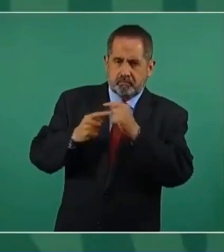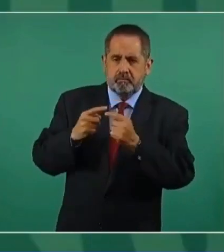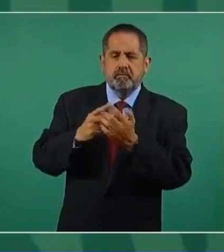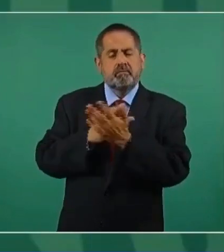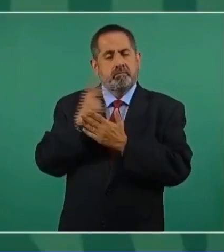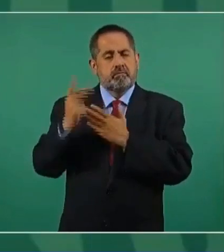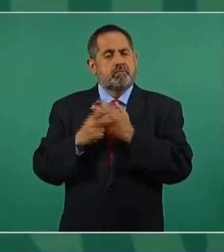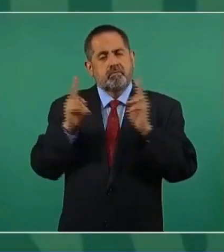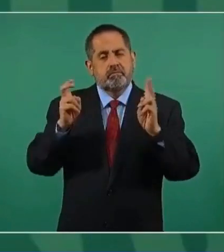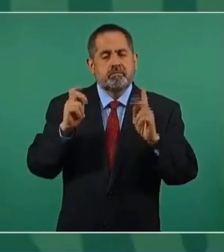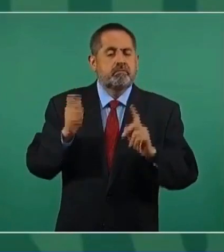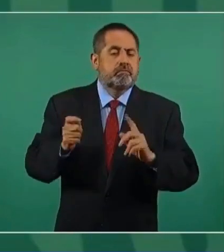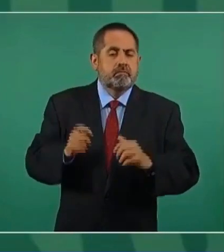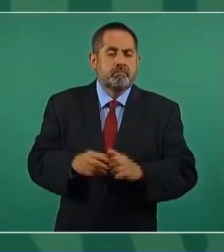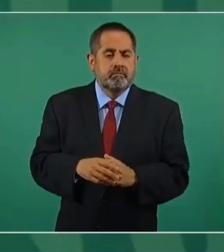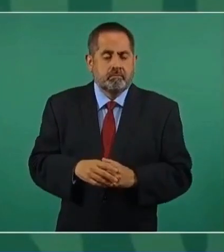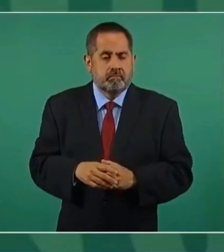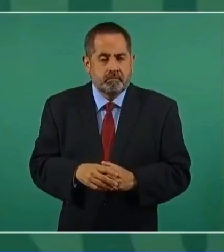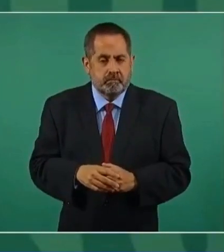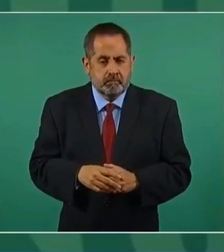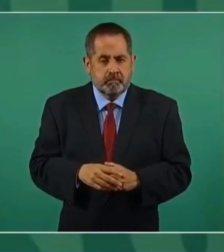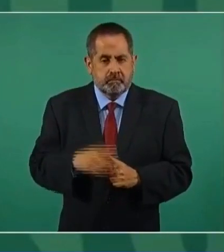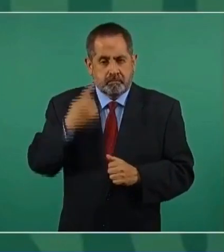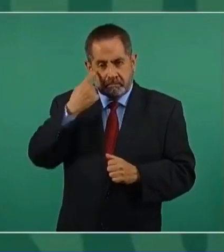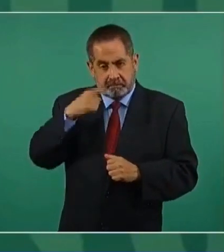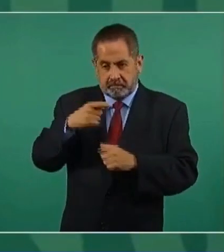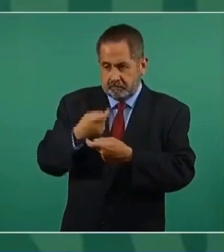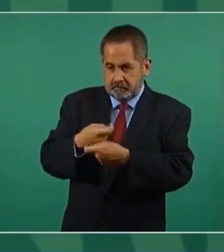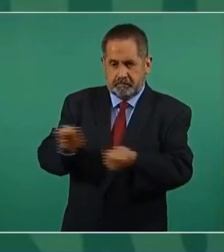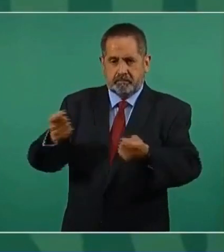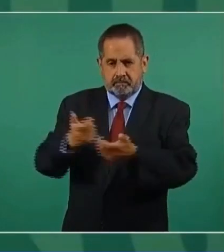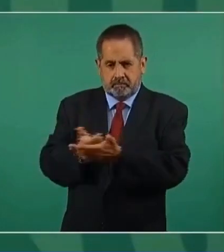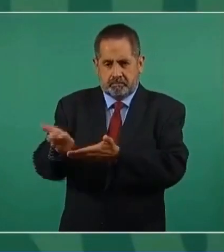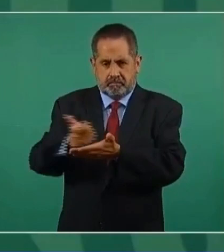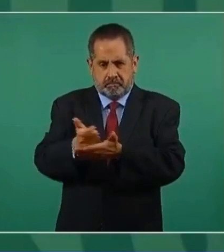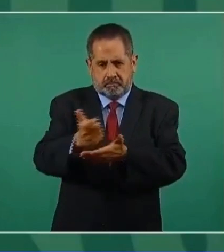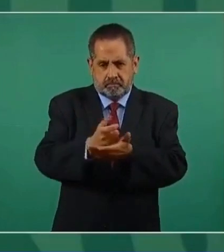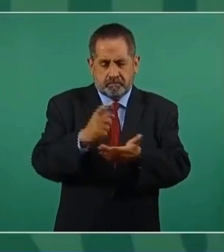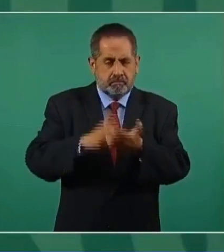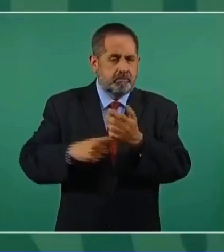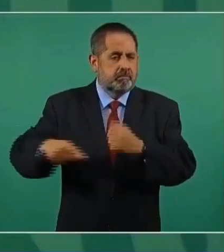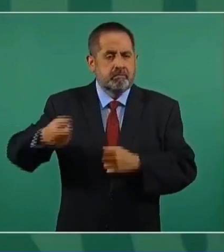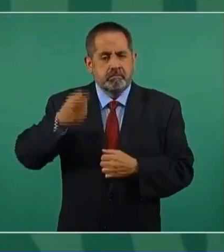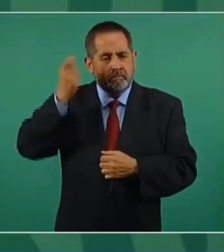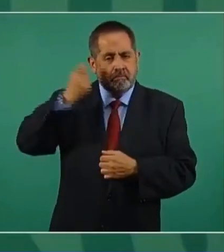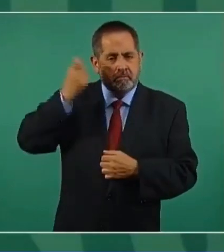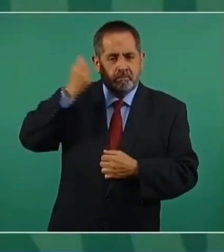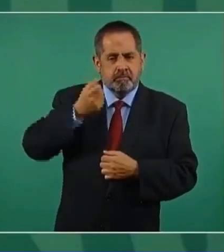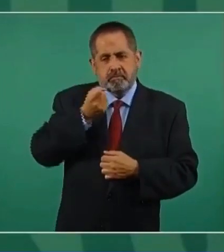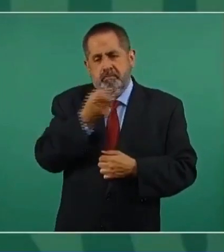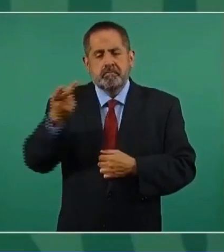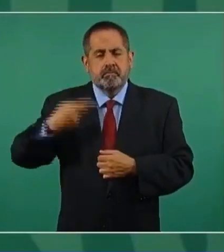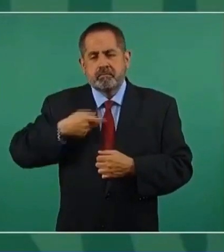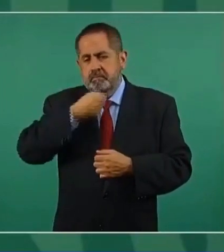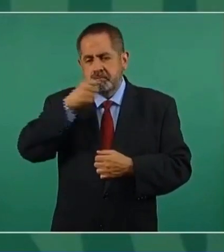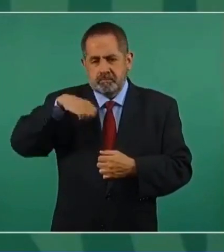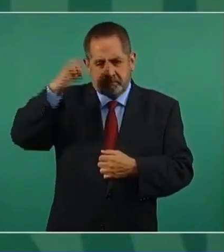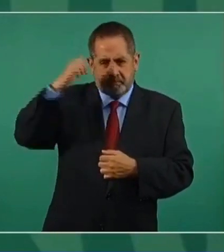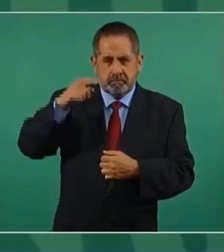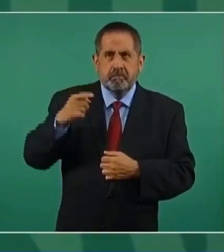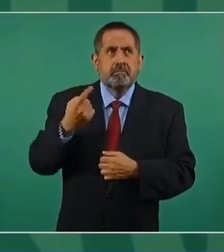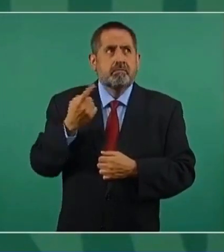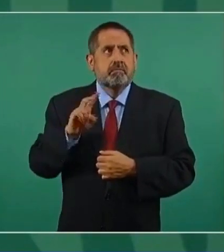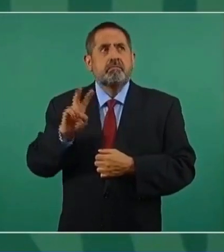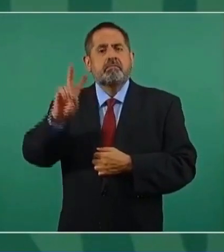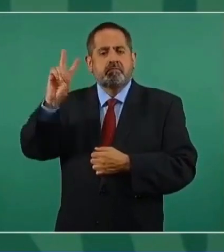la dispersión de los fondos para las pensiones a los adultos mayores desde